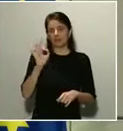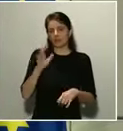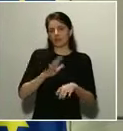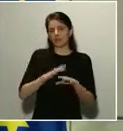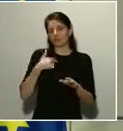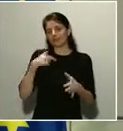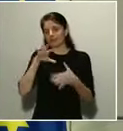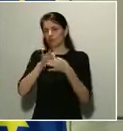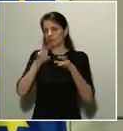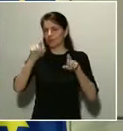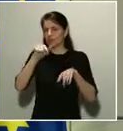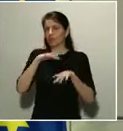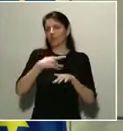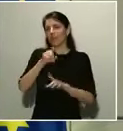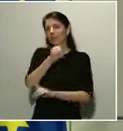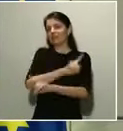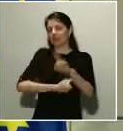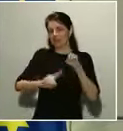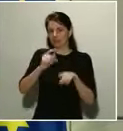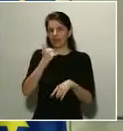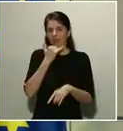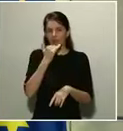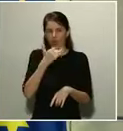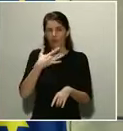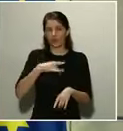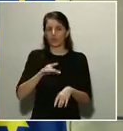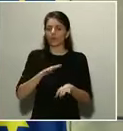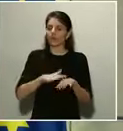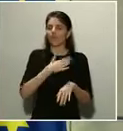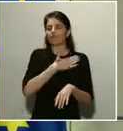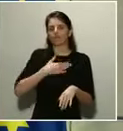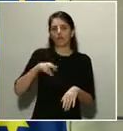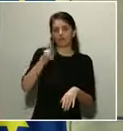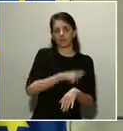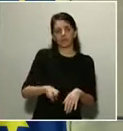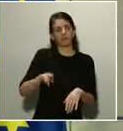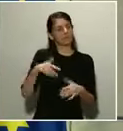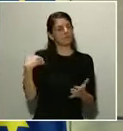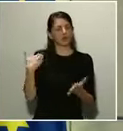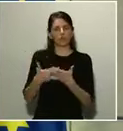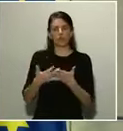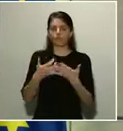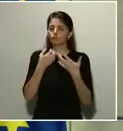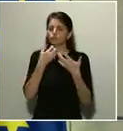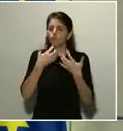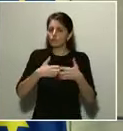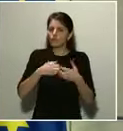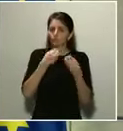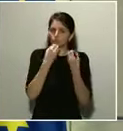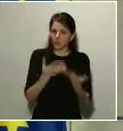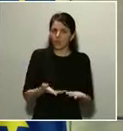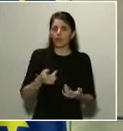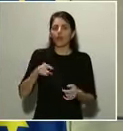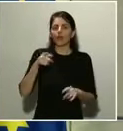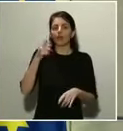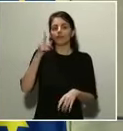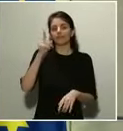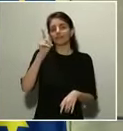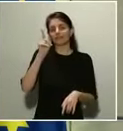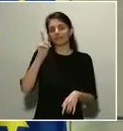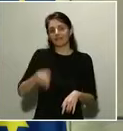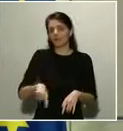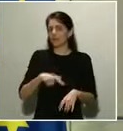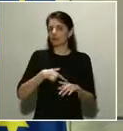yo quiero significar el buen funcionamiento que ha habido y, sobre todo, la voluntad positiva de colaboración de todos los